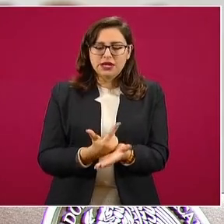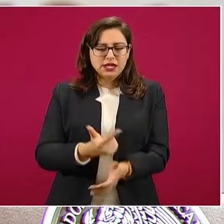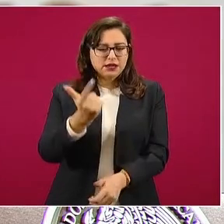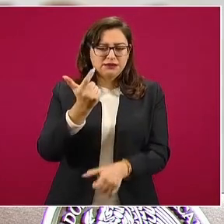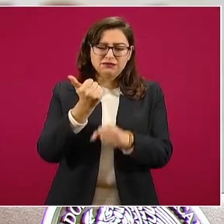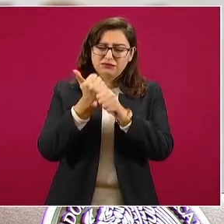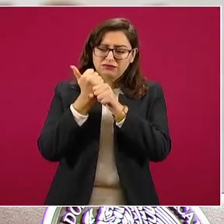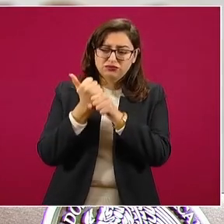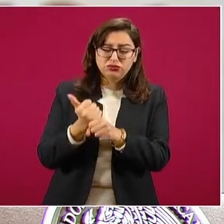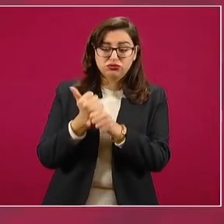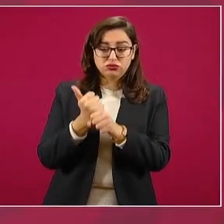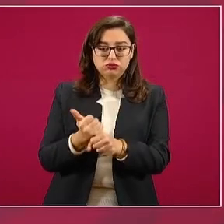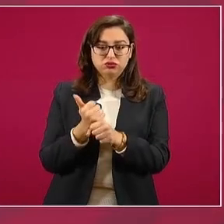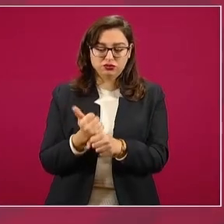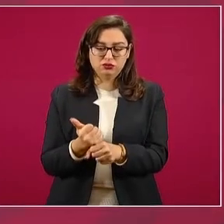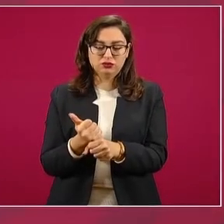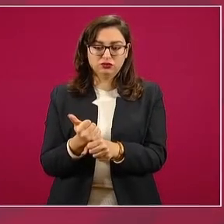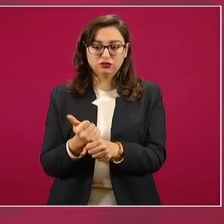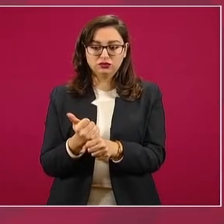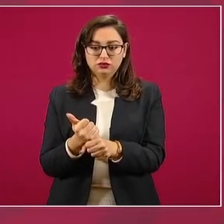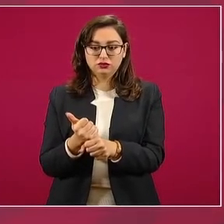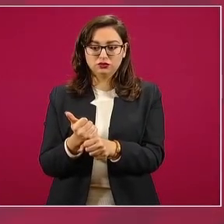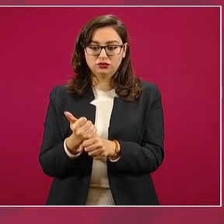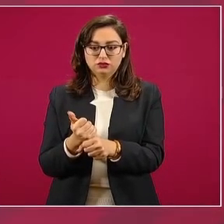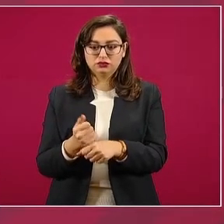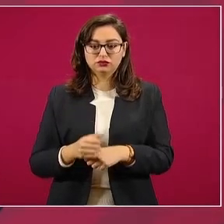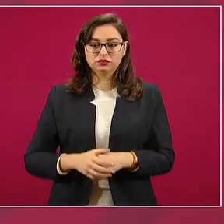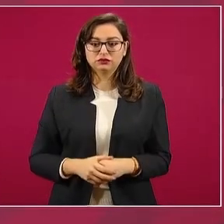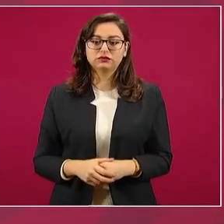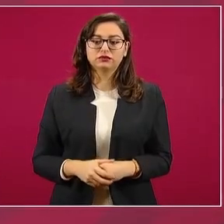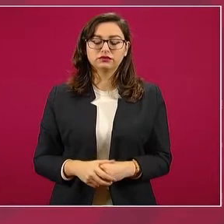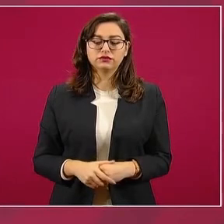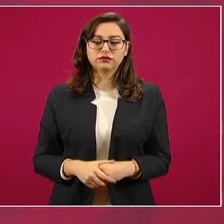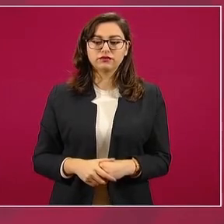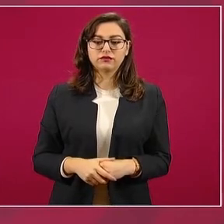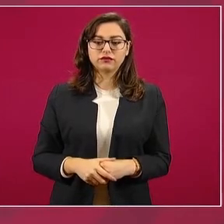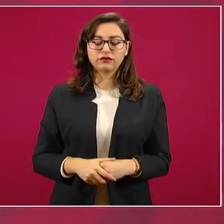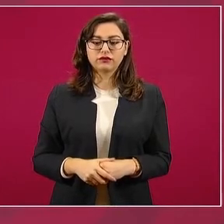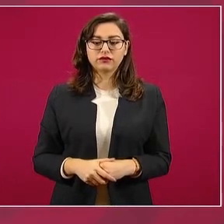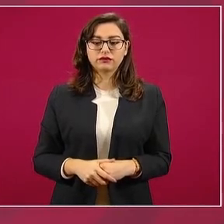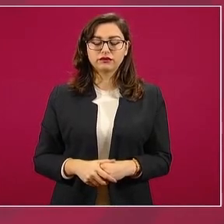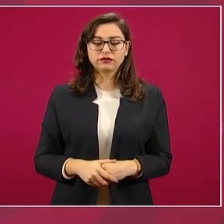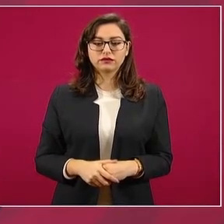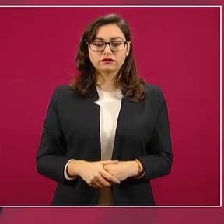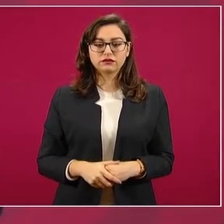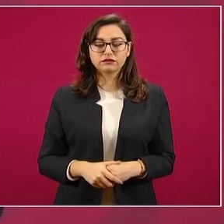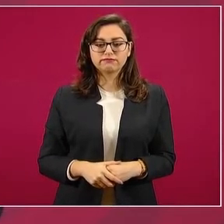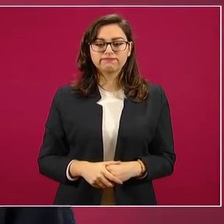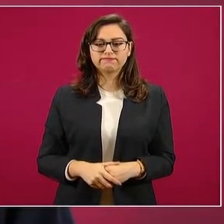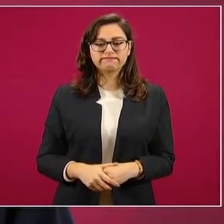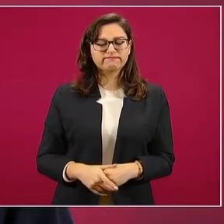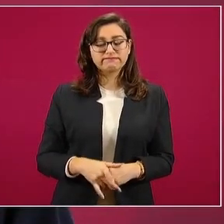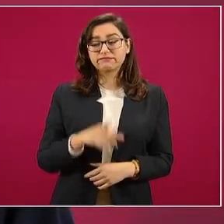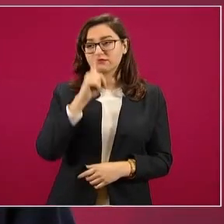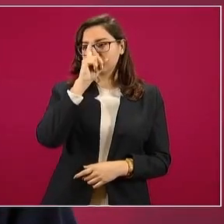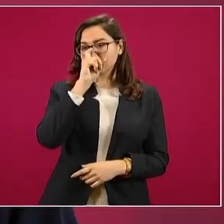la peste,